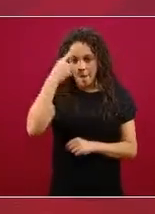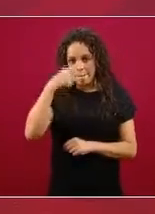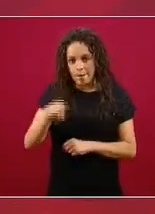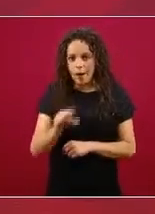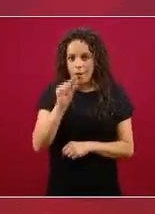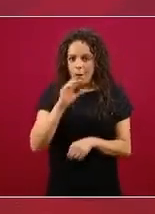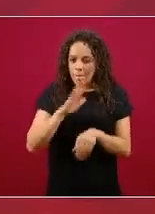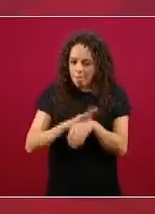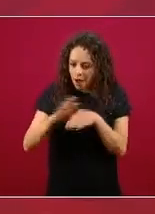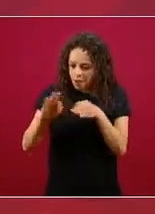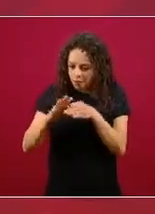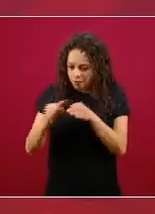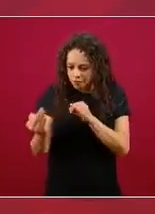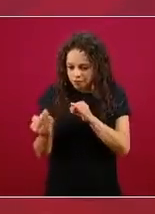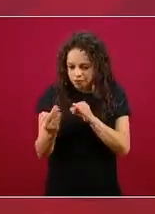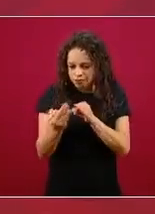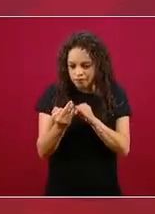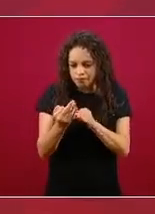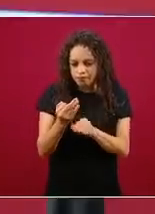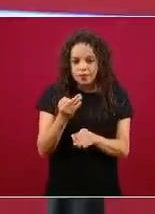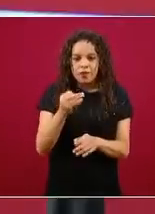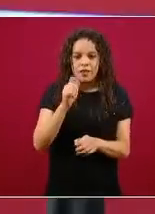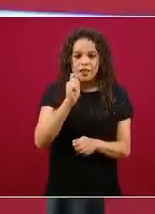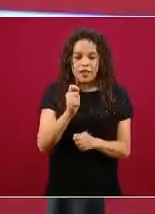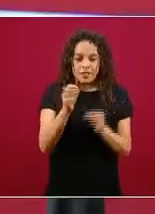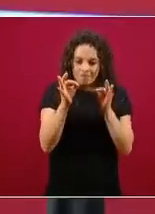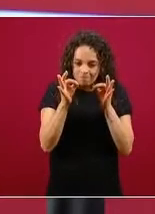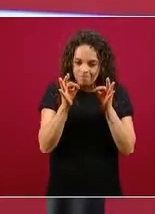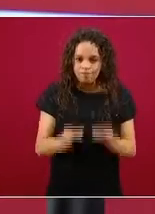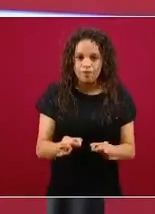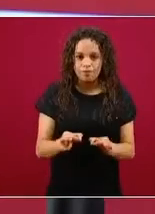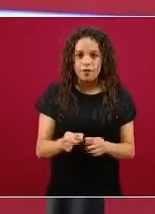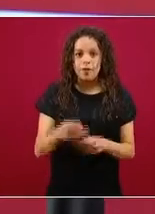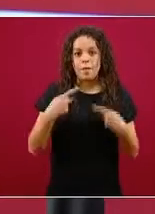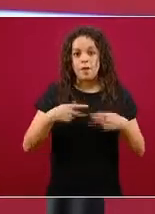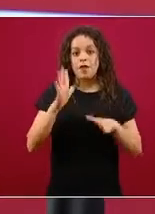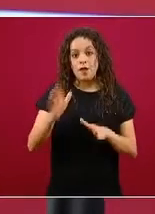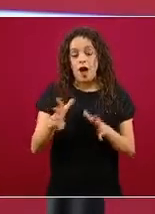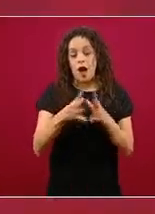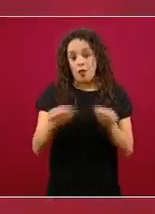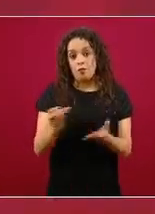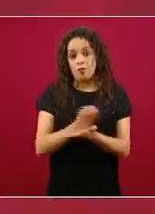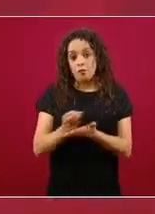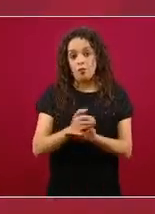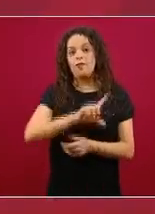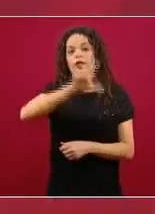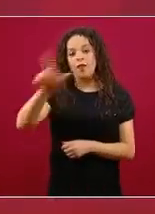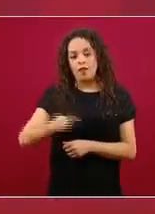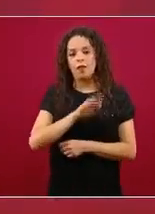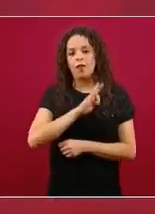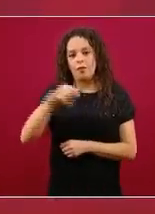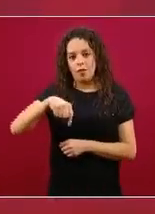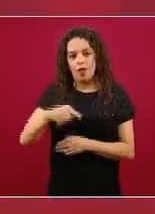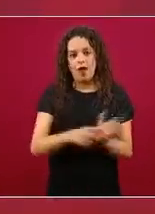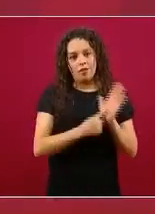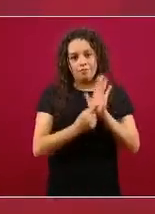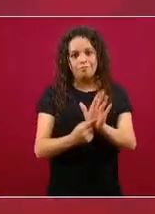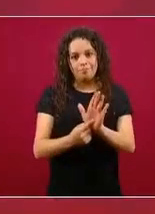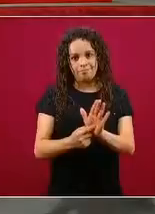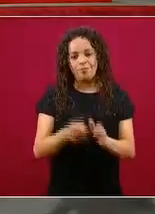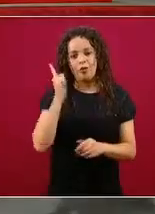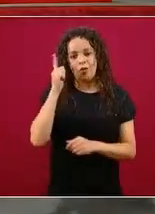a la realidad los casos recuperados y los empezamos a presentar rápidamente, tempranamente.